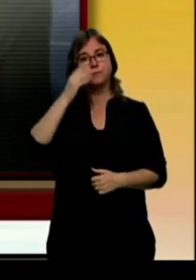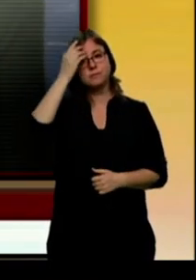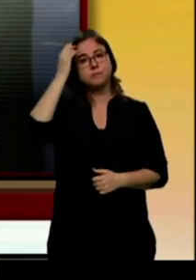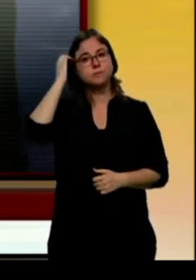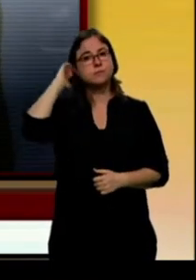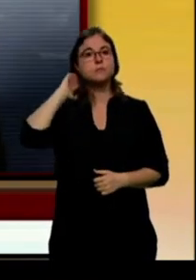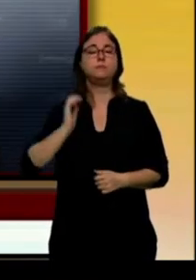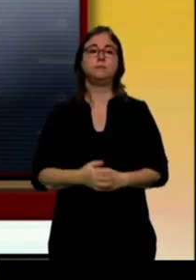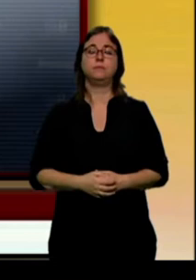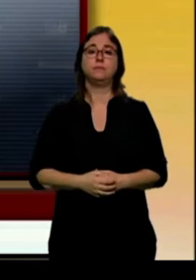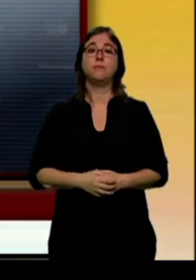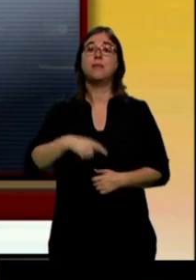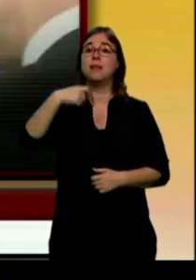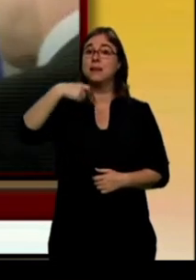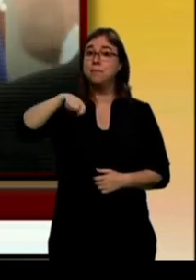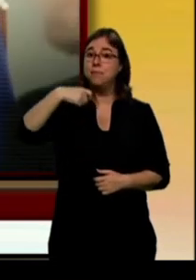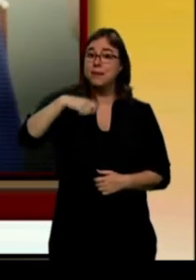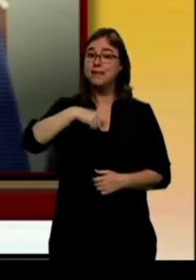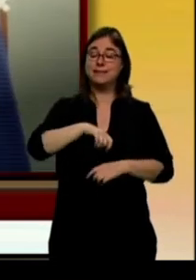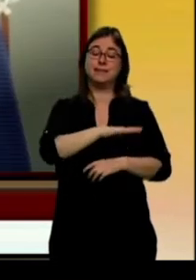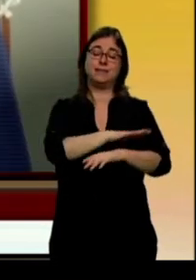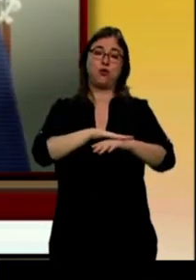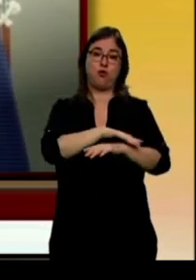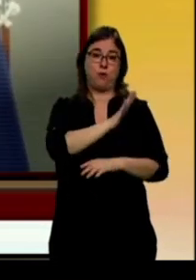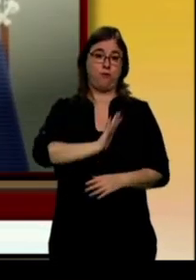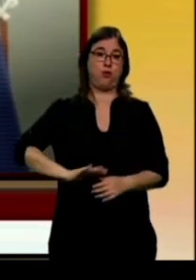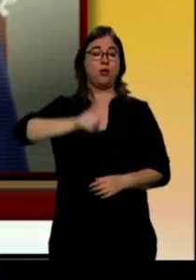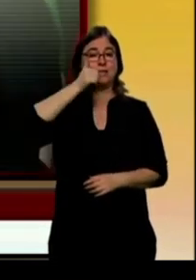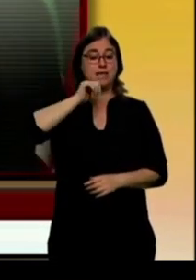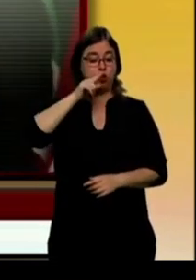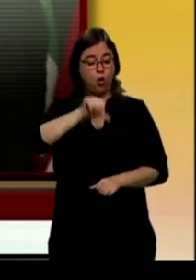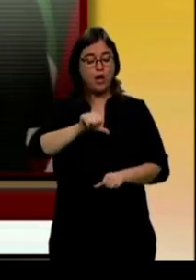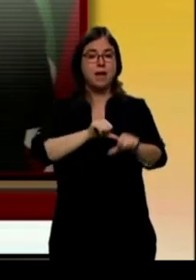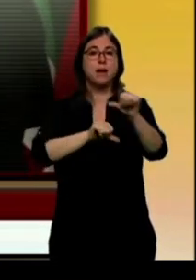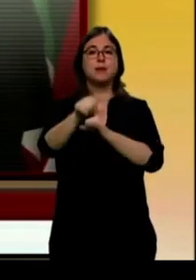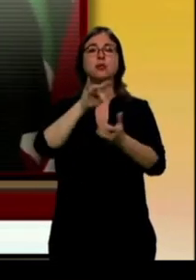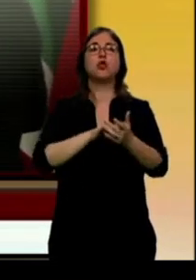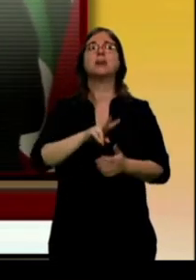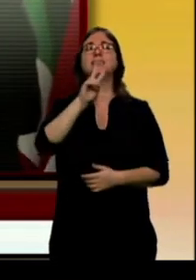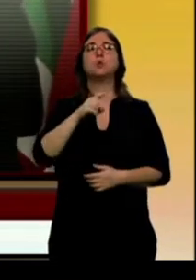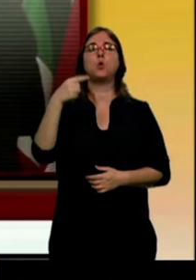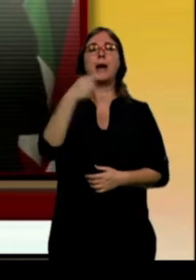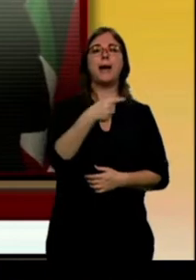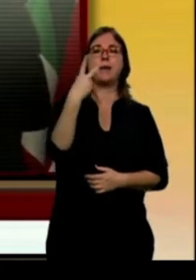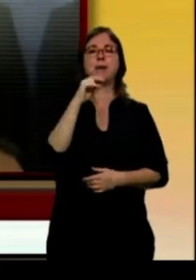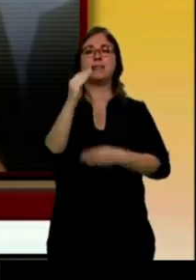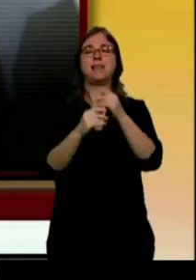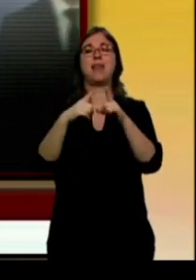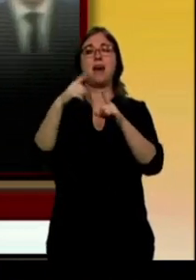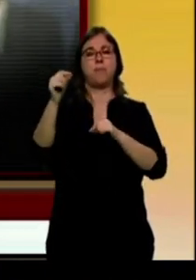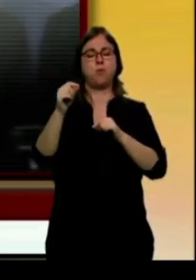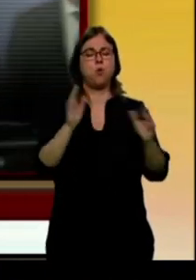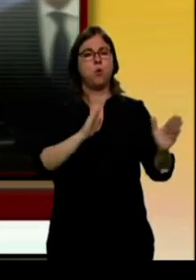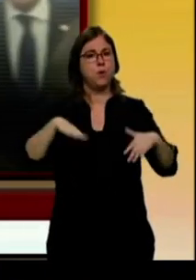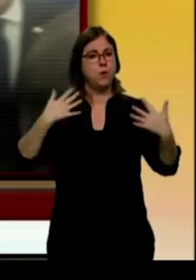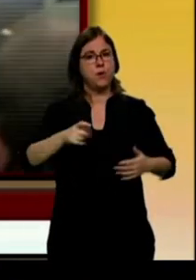El presidente del Gobierno en Funciones, Pedro Sánchez, participa a partir de hoy en su segundo G20 que se celebra en Japón, en un momento complicado en las relaciones